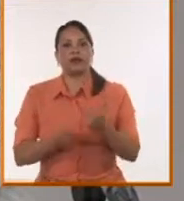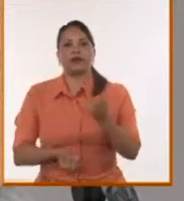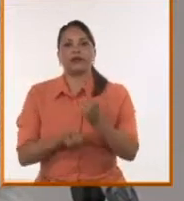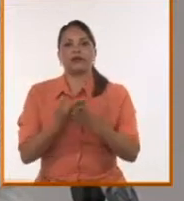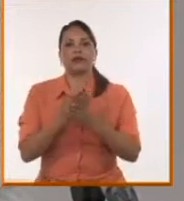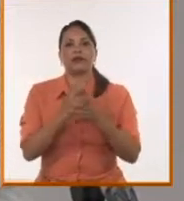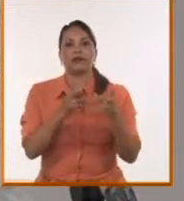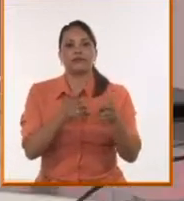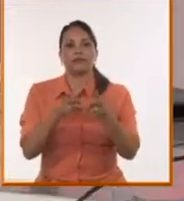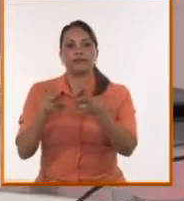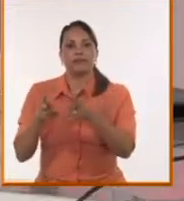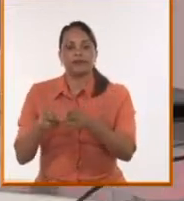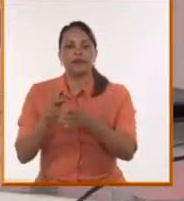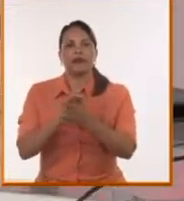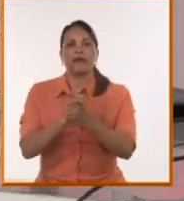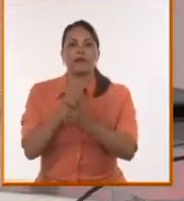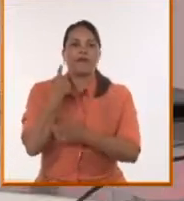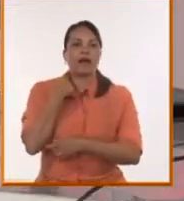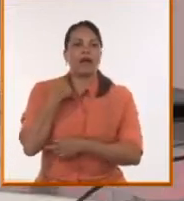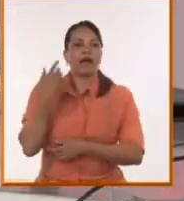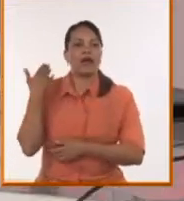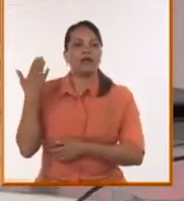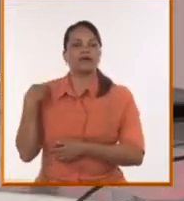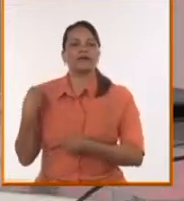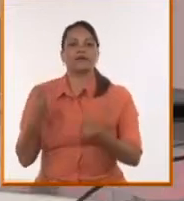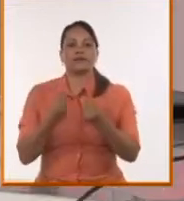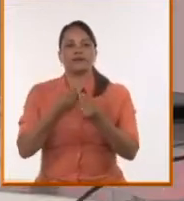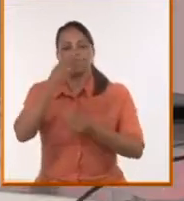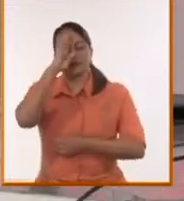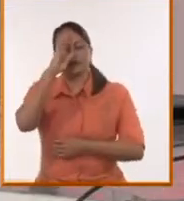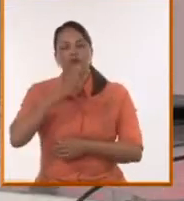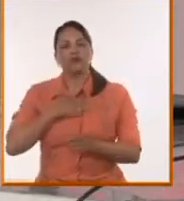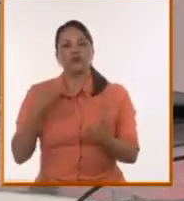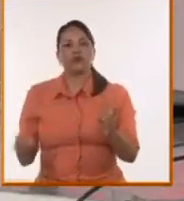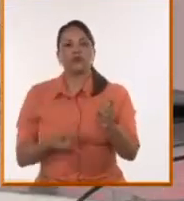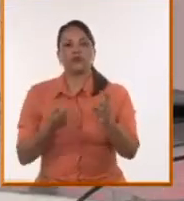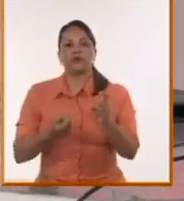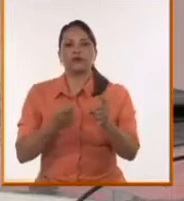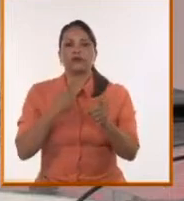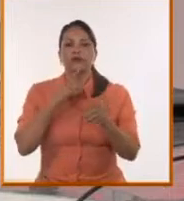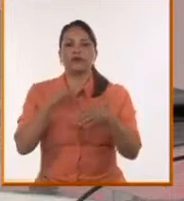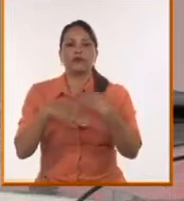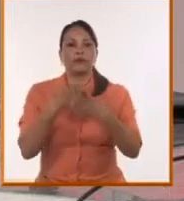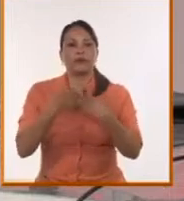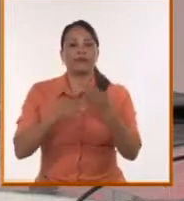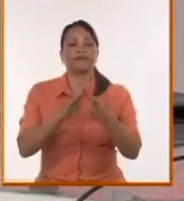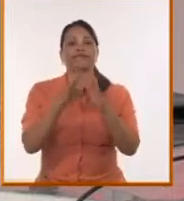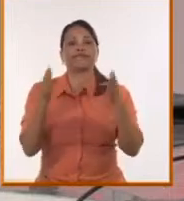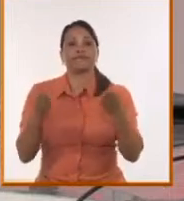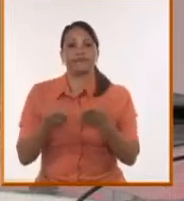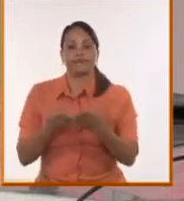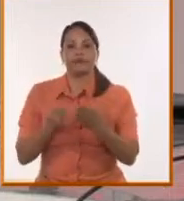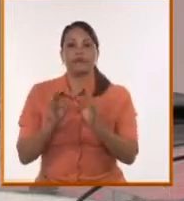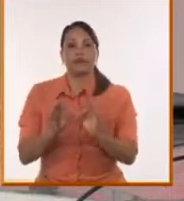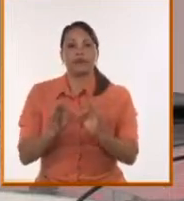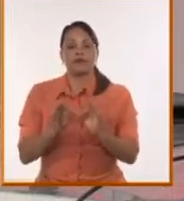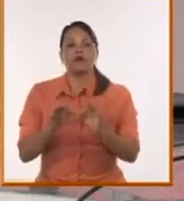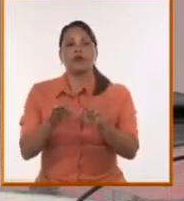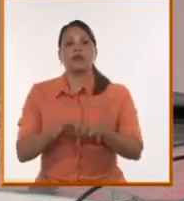amigo de muchos años y un luchador por las causas justas de este mundo que pues también desde la